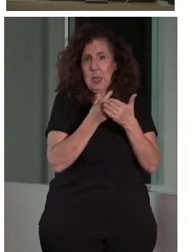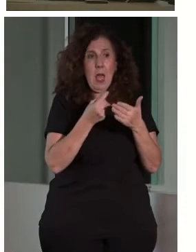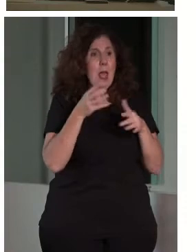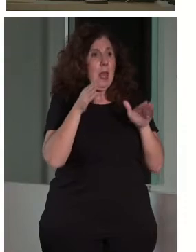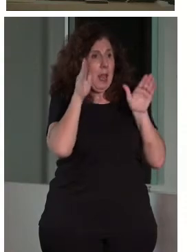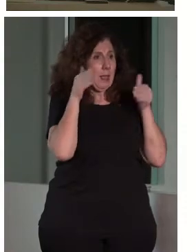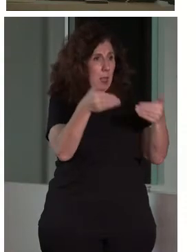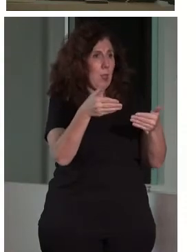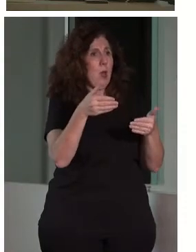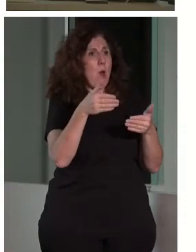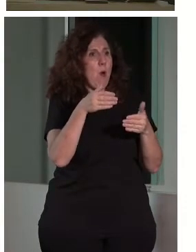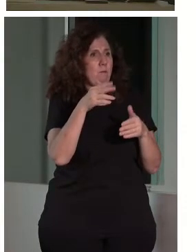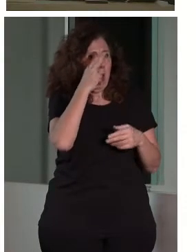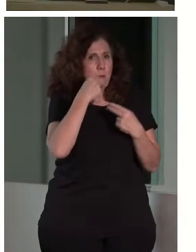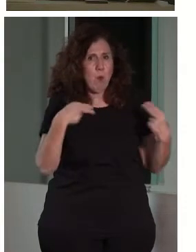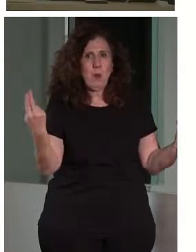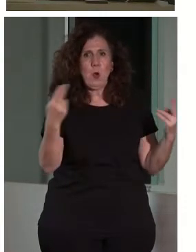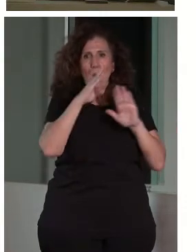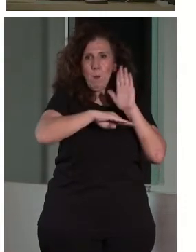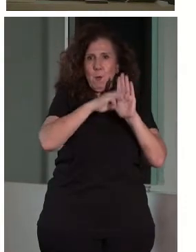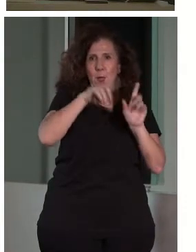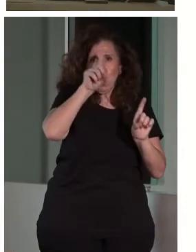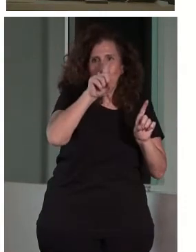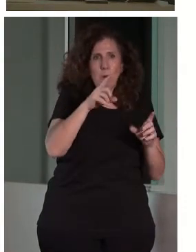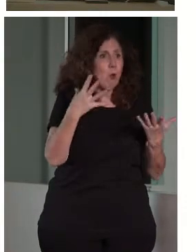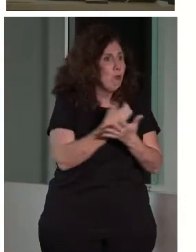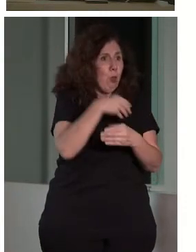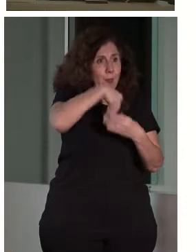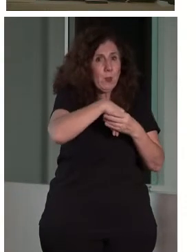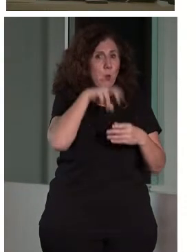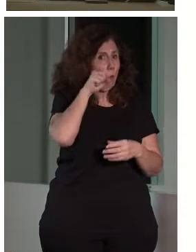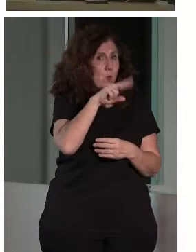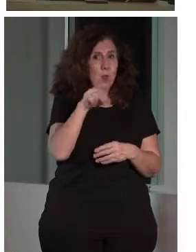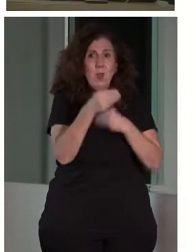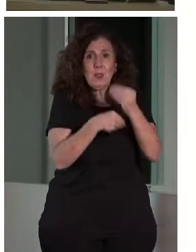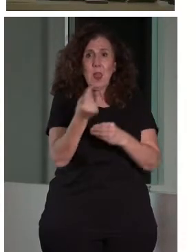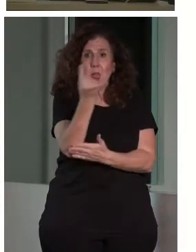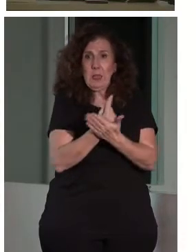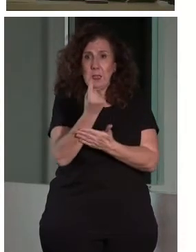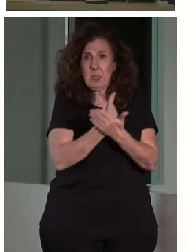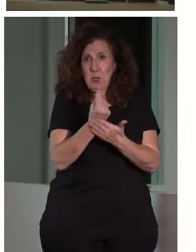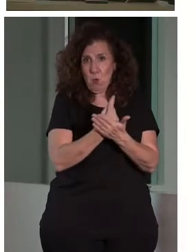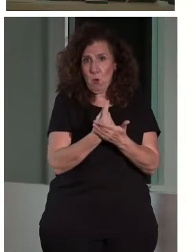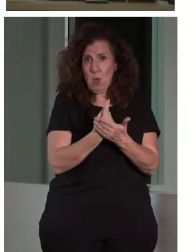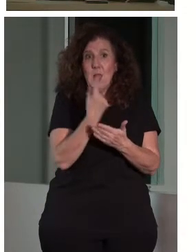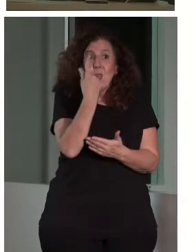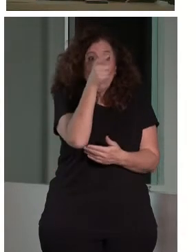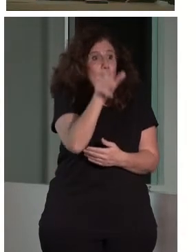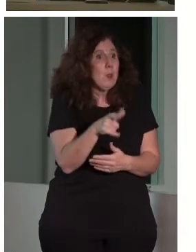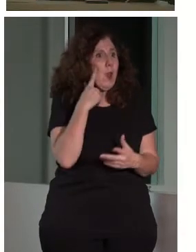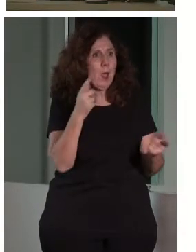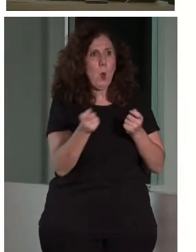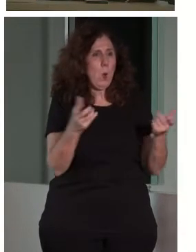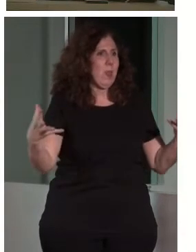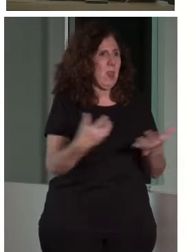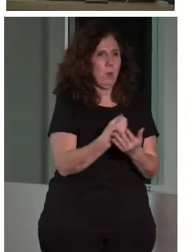diseña. Los programas educativos se diseñan. Todo se diseña en un museo. Todo es diseño, de alguna manera. Y una persona que lo coordine. A alguien